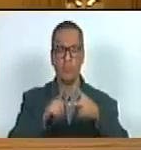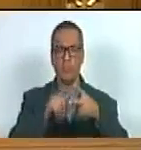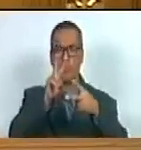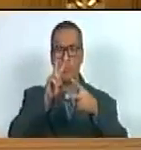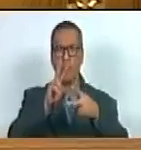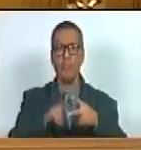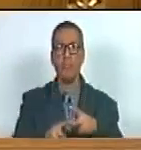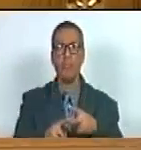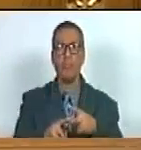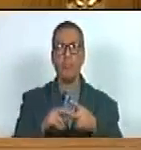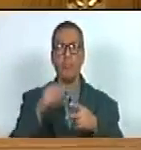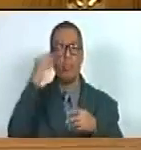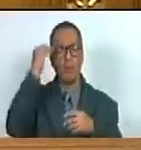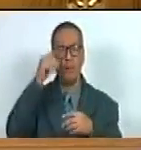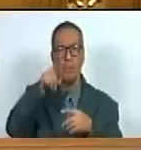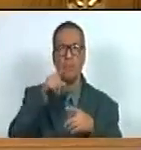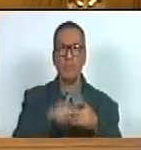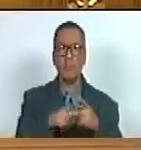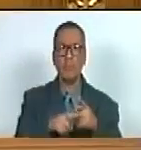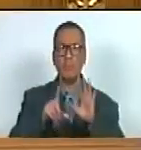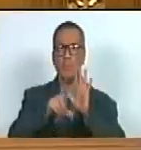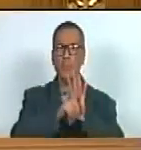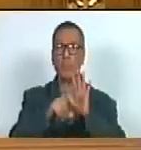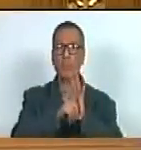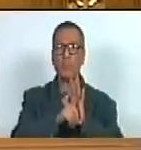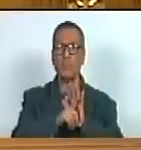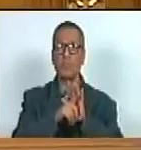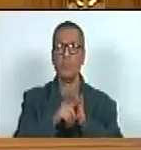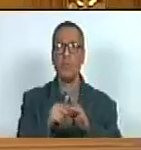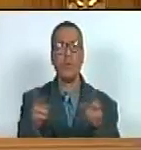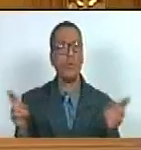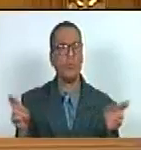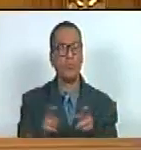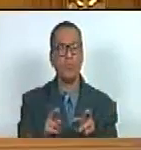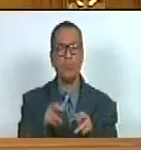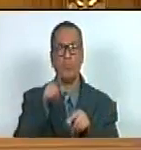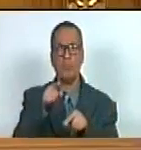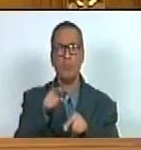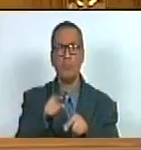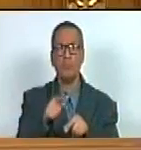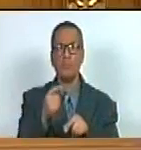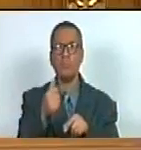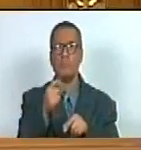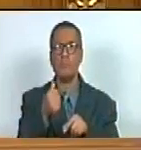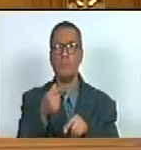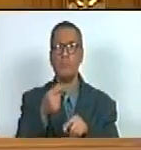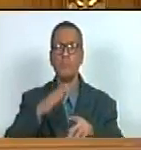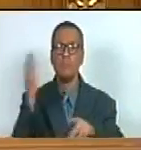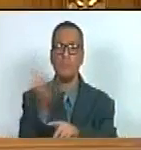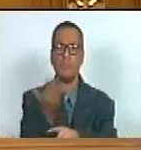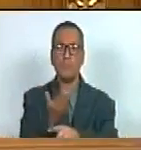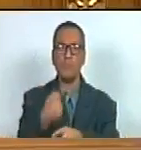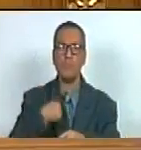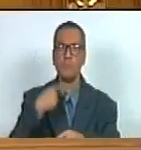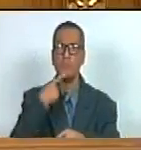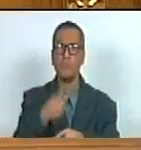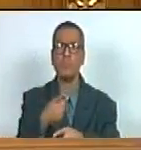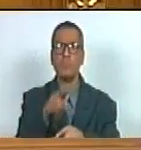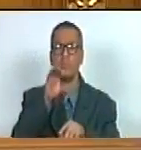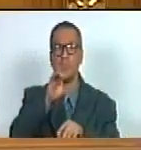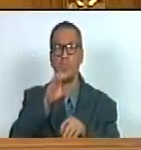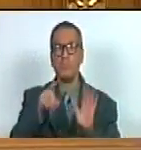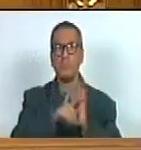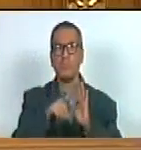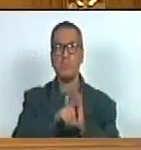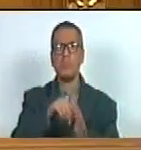consideración tiene que ver que la ley se nos quedó corta faltan las sanciones solicitadas por la misma